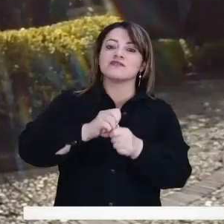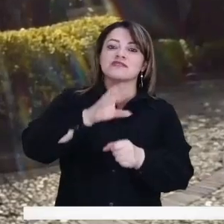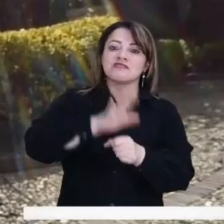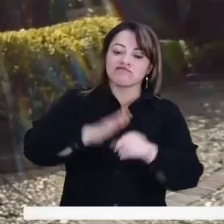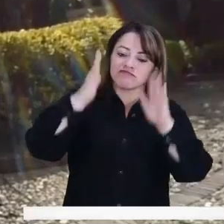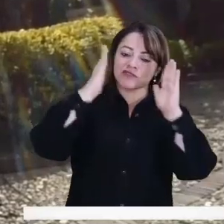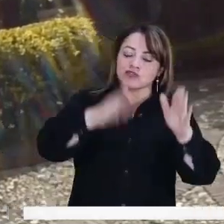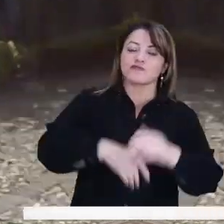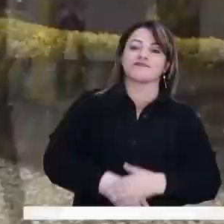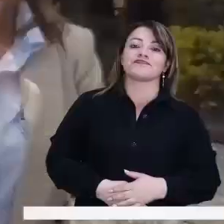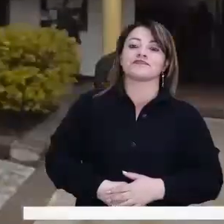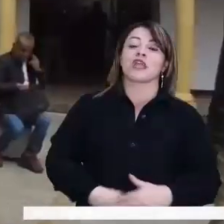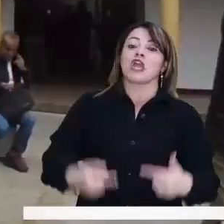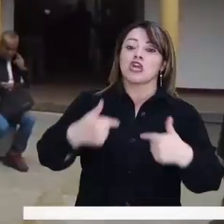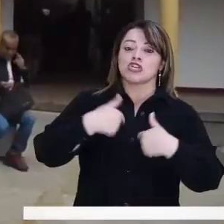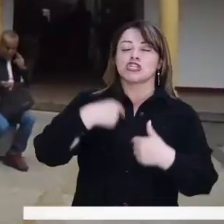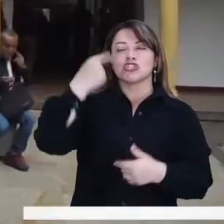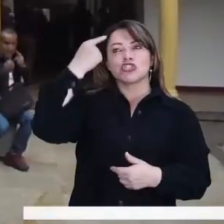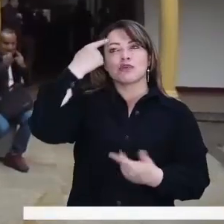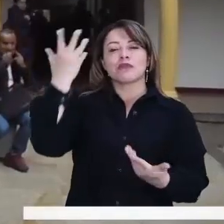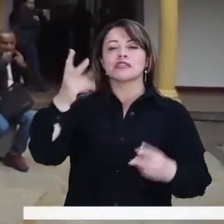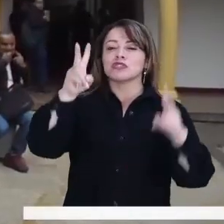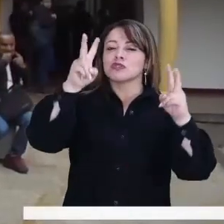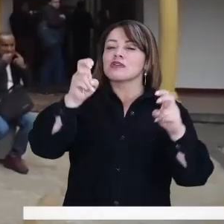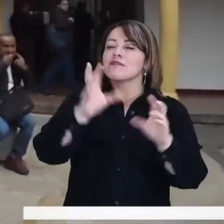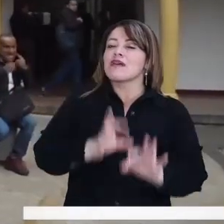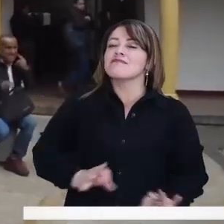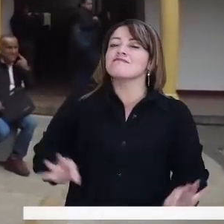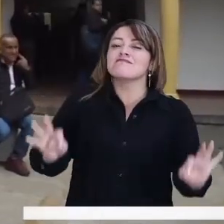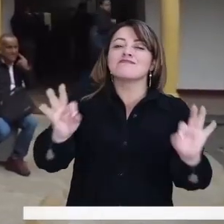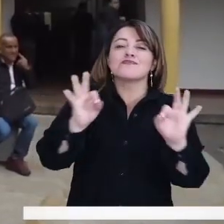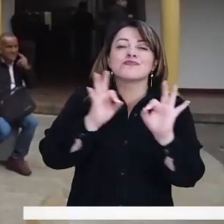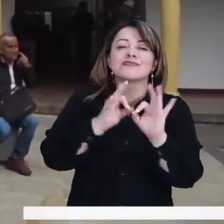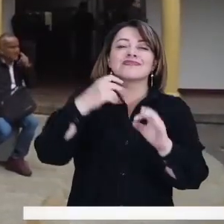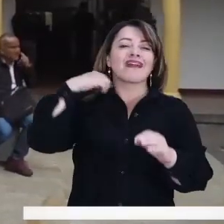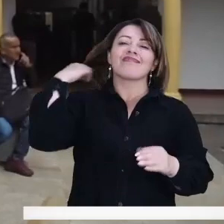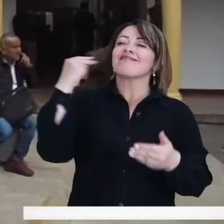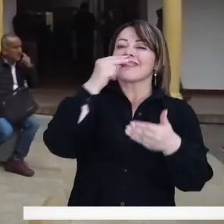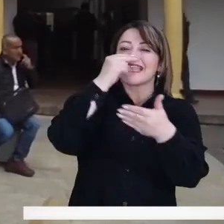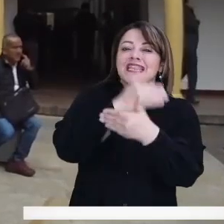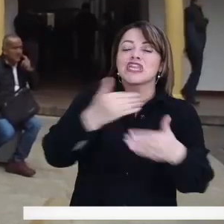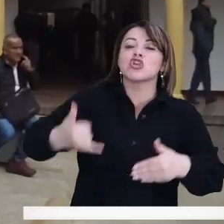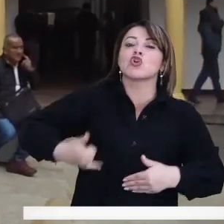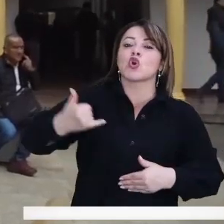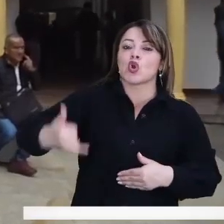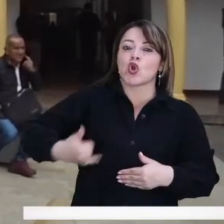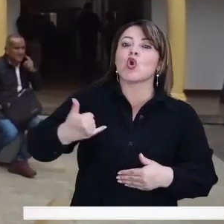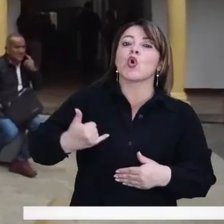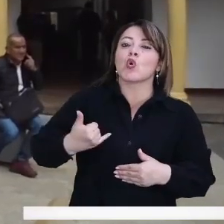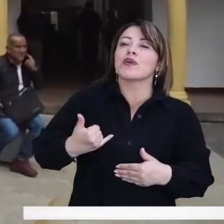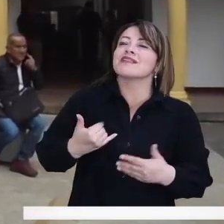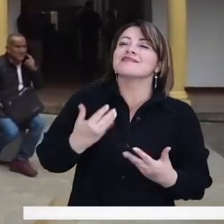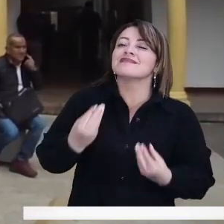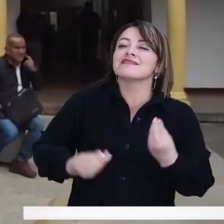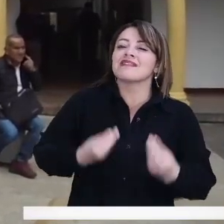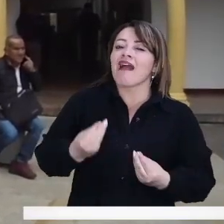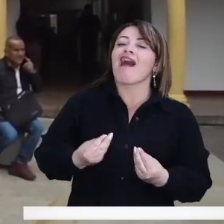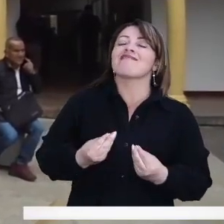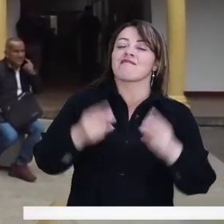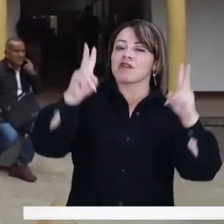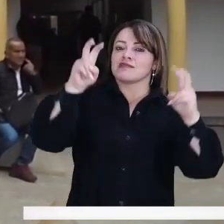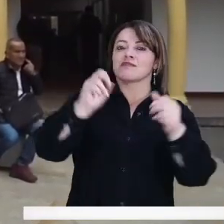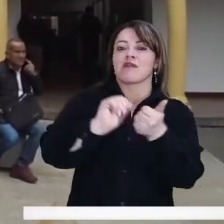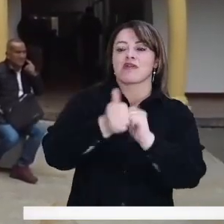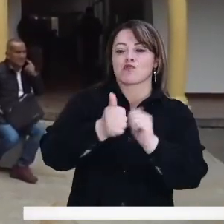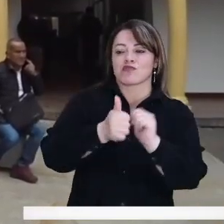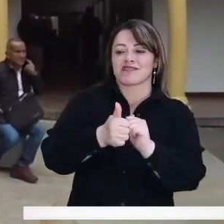administración distrital. Yo considero que hay un tema muy importante en el cual todos los niños y jóvenes podemos vincularlos,